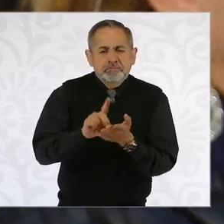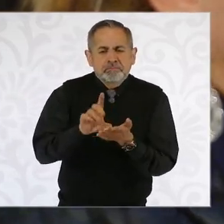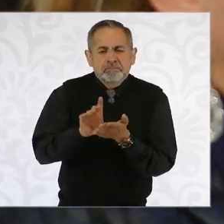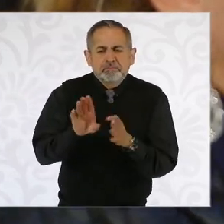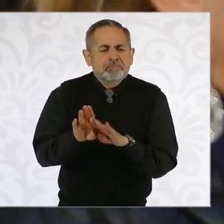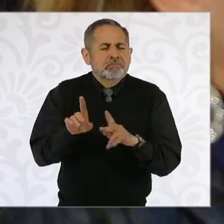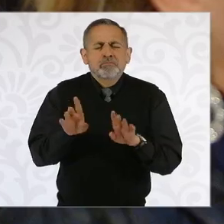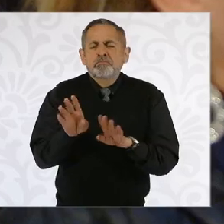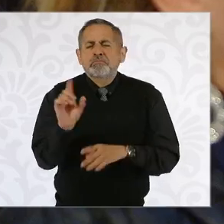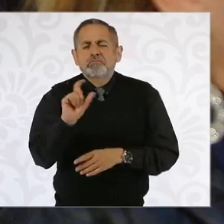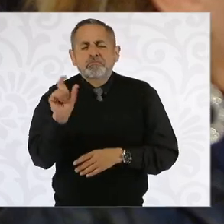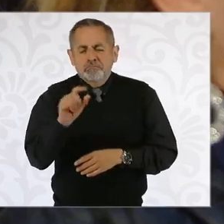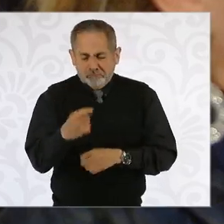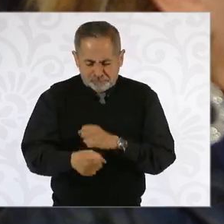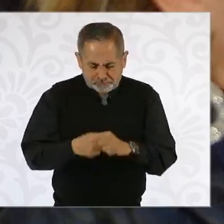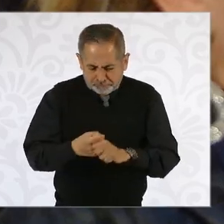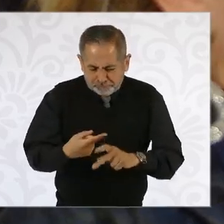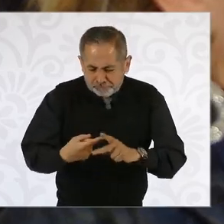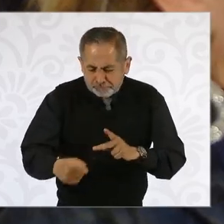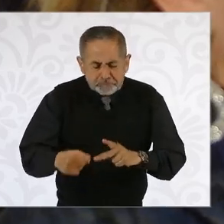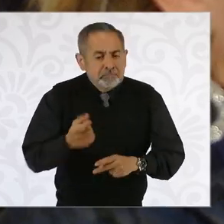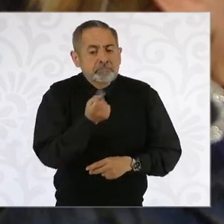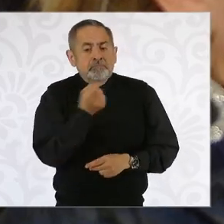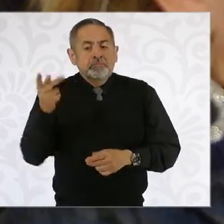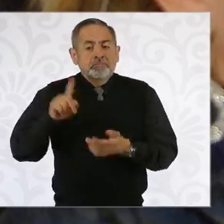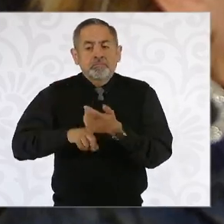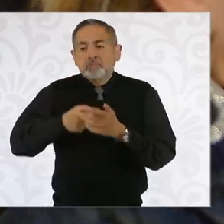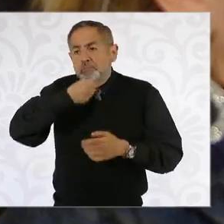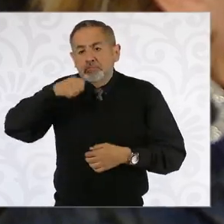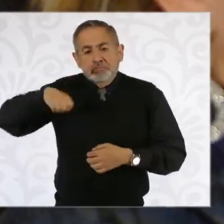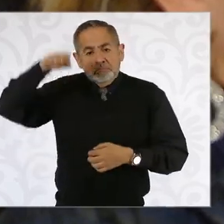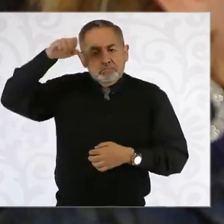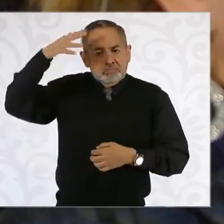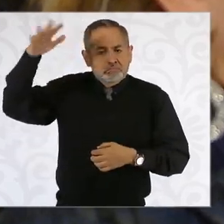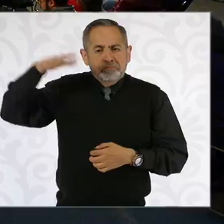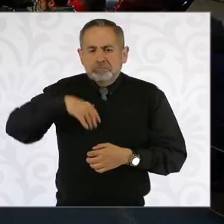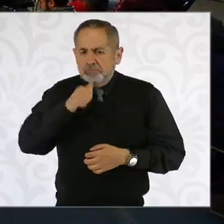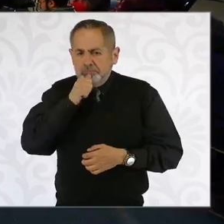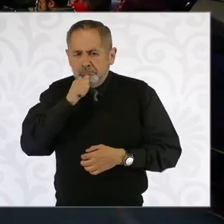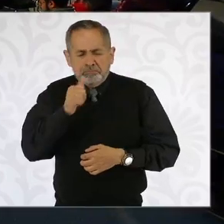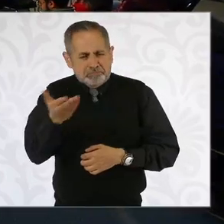entendido que hay un rango de edad, es decir, algunos adultos mayores todavía no pueden. Gracias.